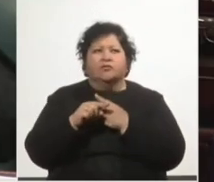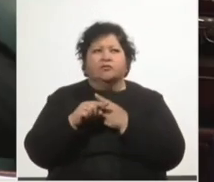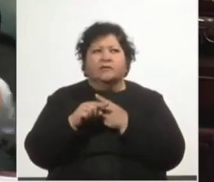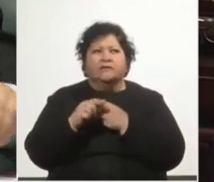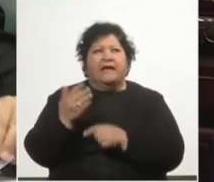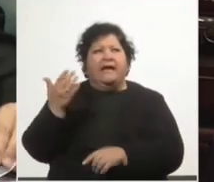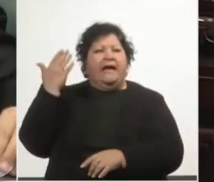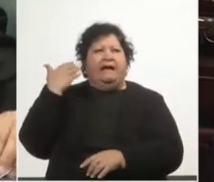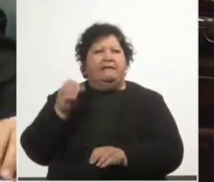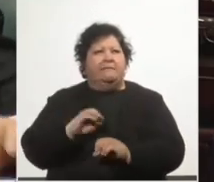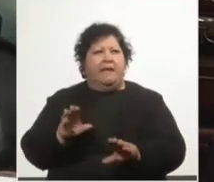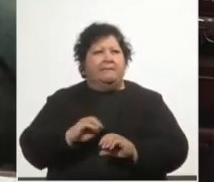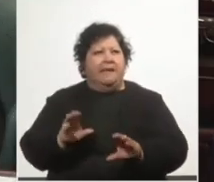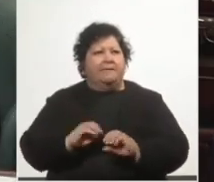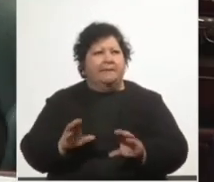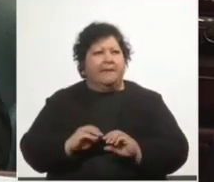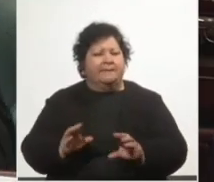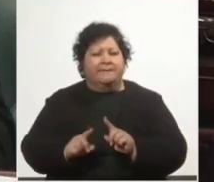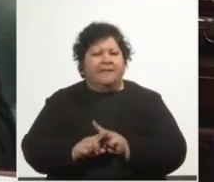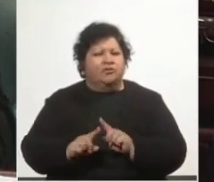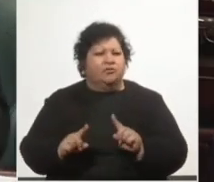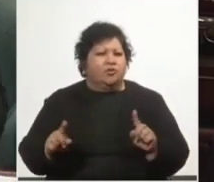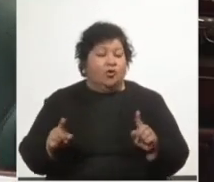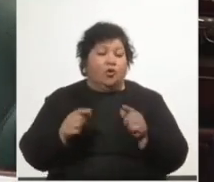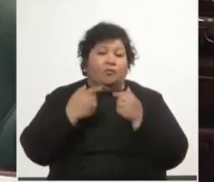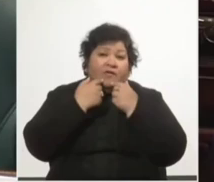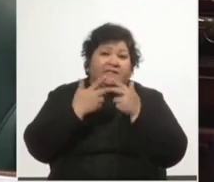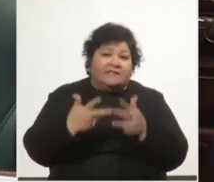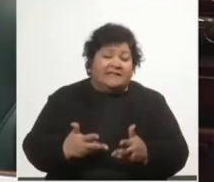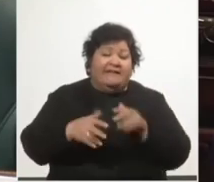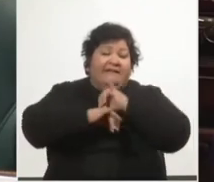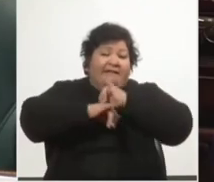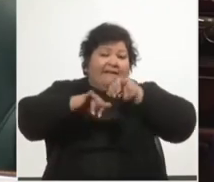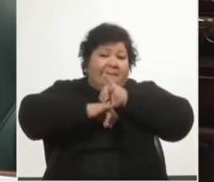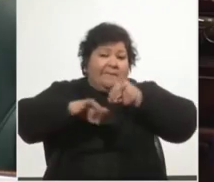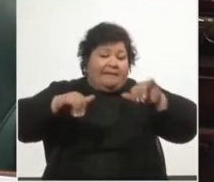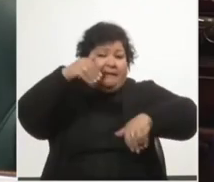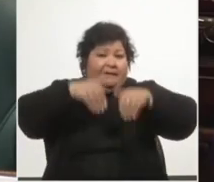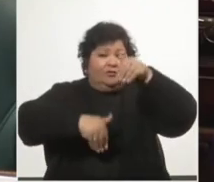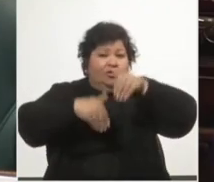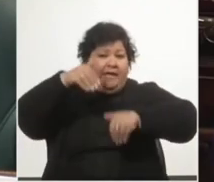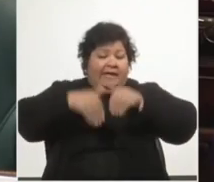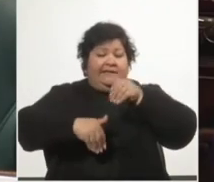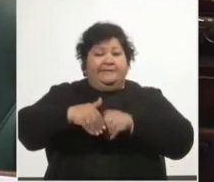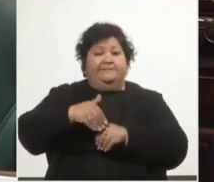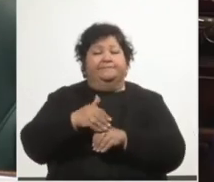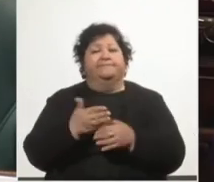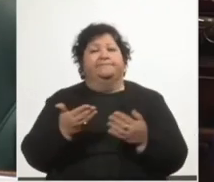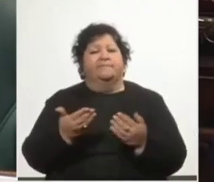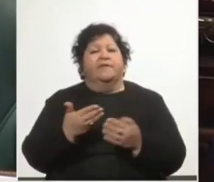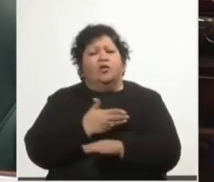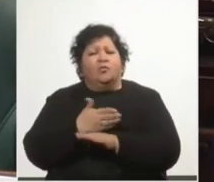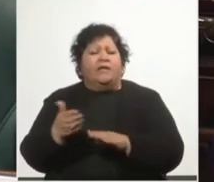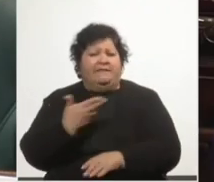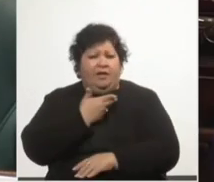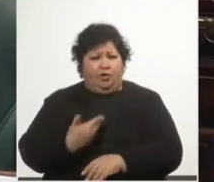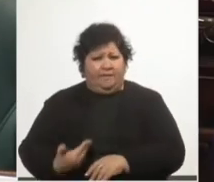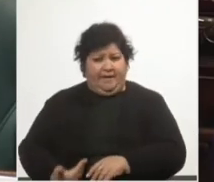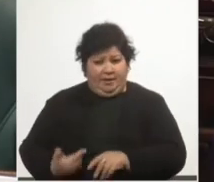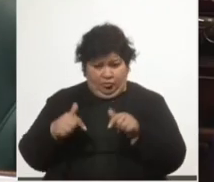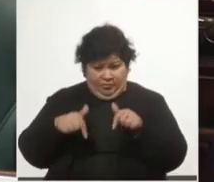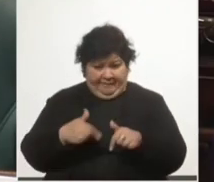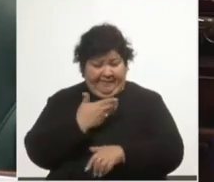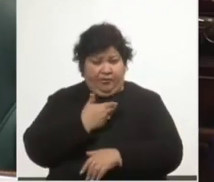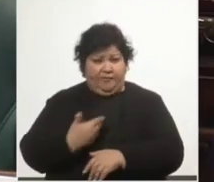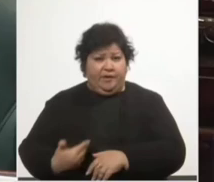se proclamaba a los cuatro vientos durante la campaña electoral. Y también durante el año de este gobierno. En efecto, con